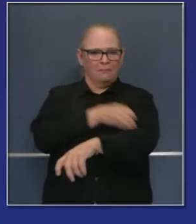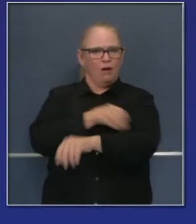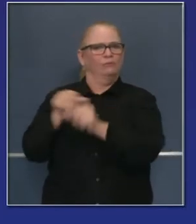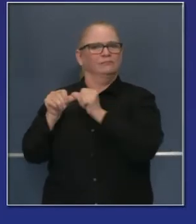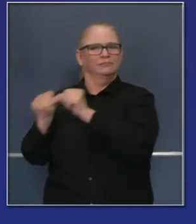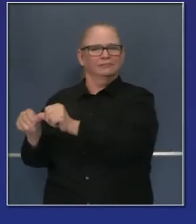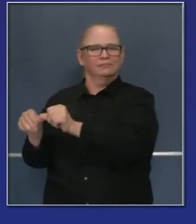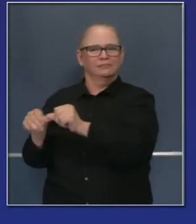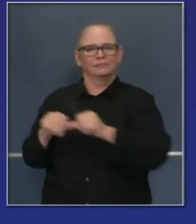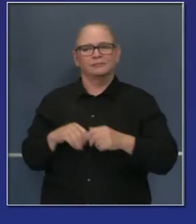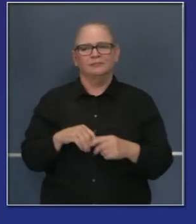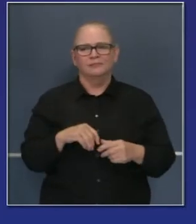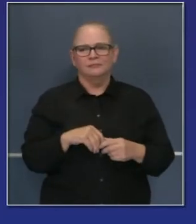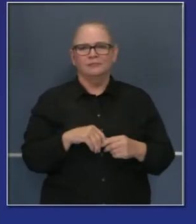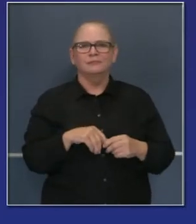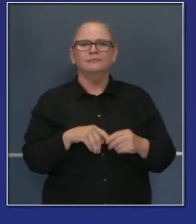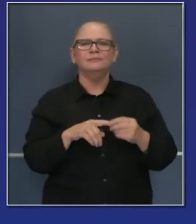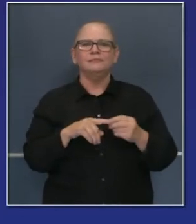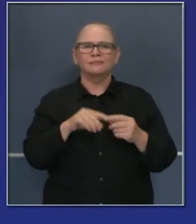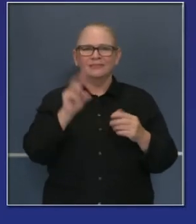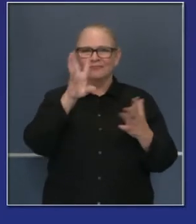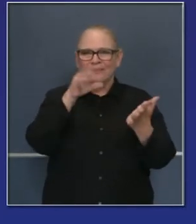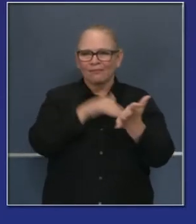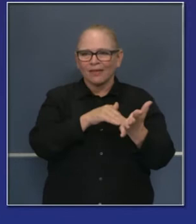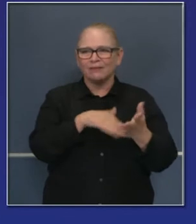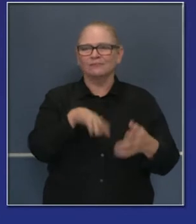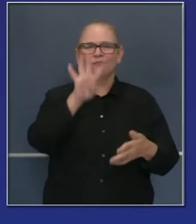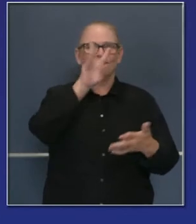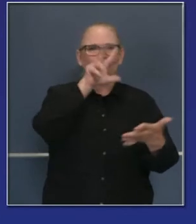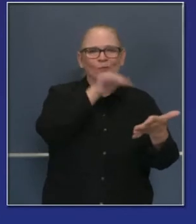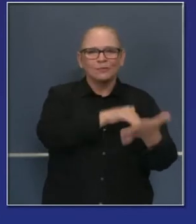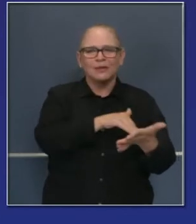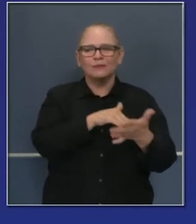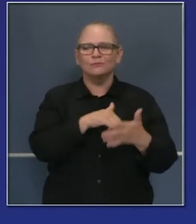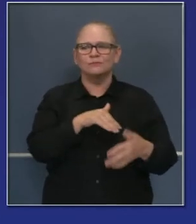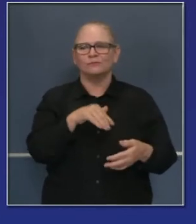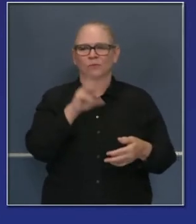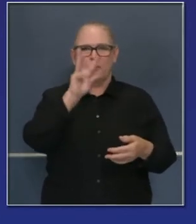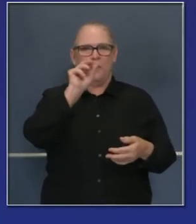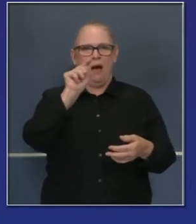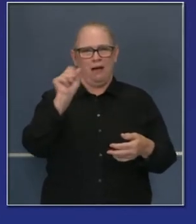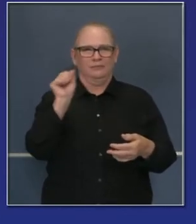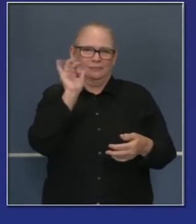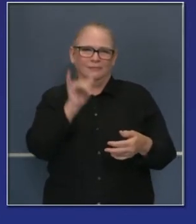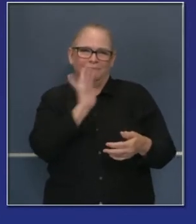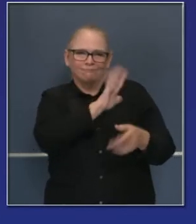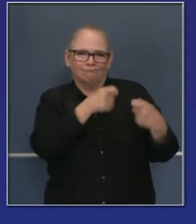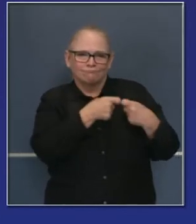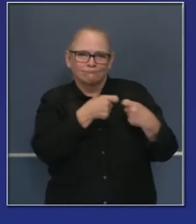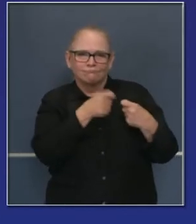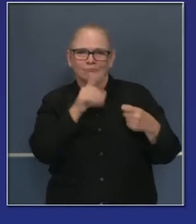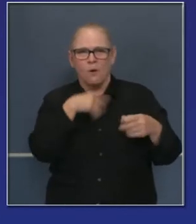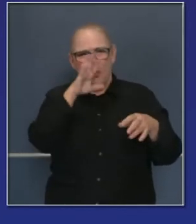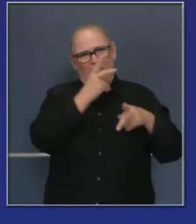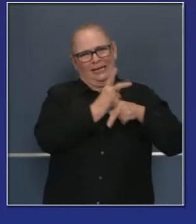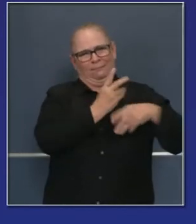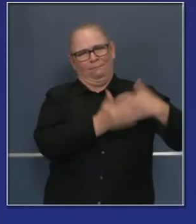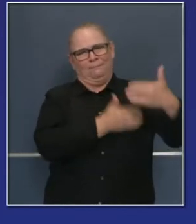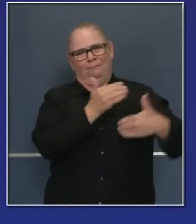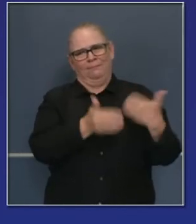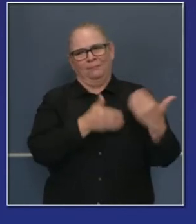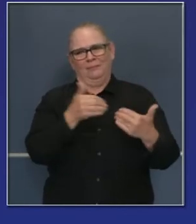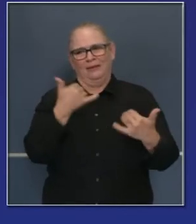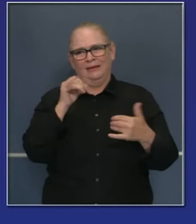a 4,300, 43,000, perdón. Esta noche estamos viendo que es la última noche en la que